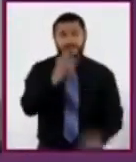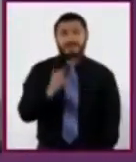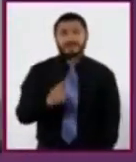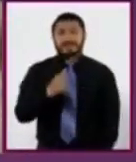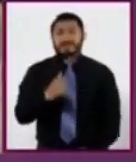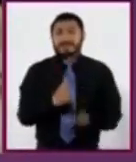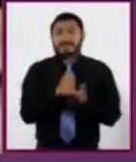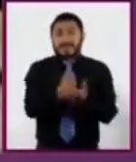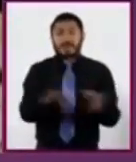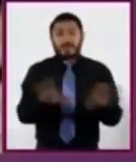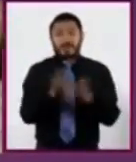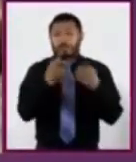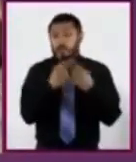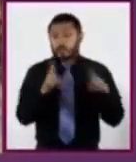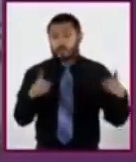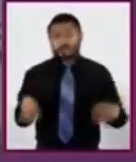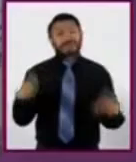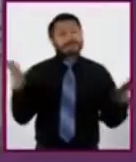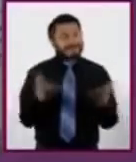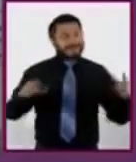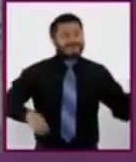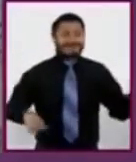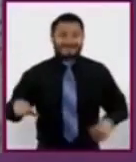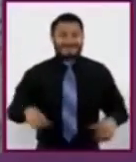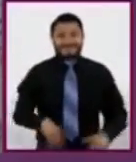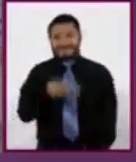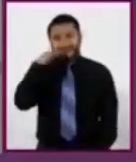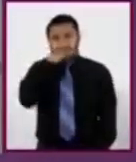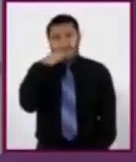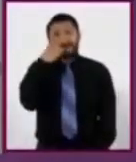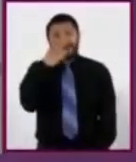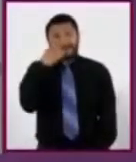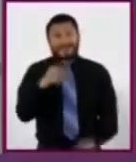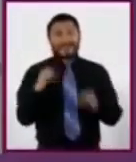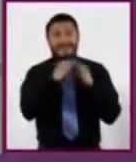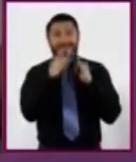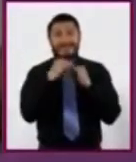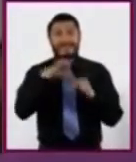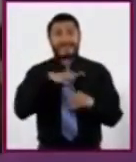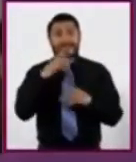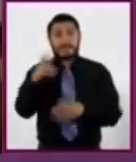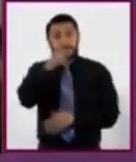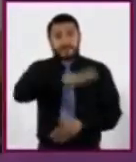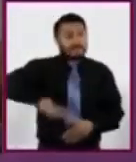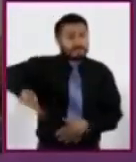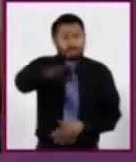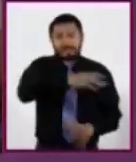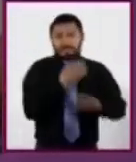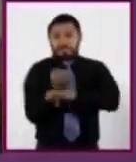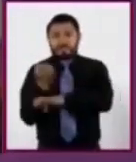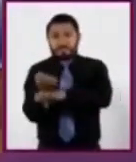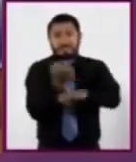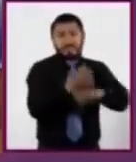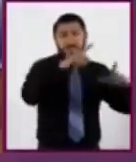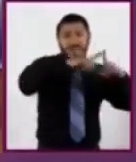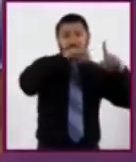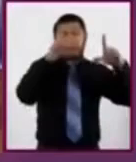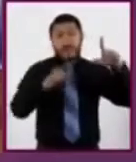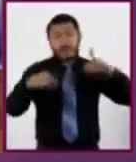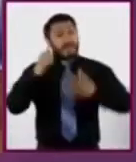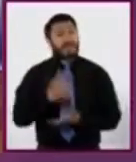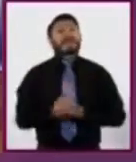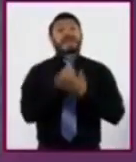desarrollarlas de manera gratuita. Estas instituciones tienen presencia en todos los estados de la República y